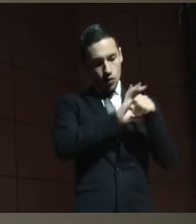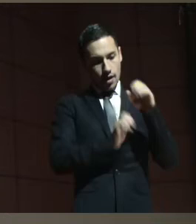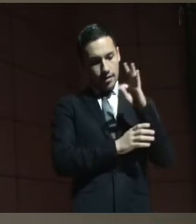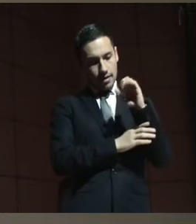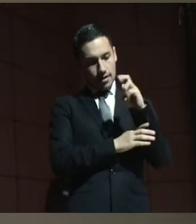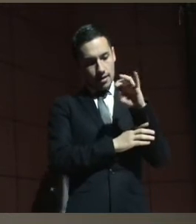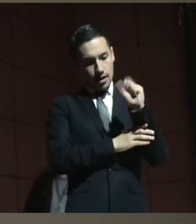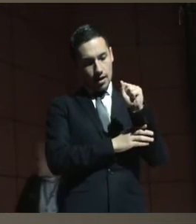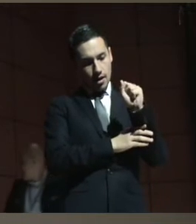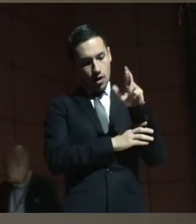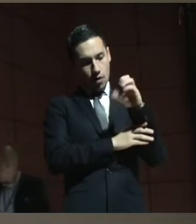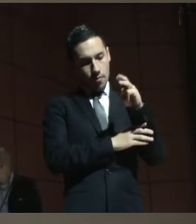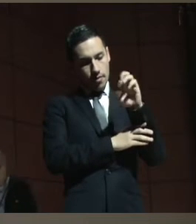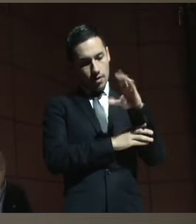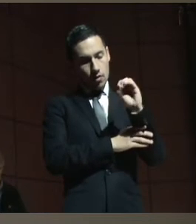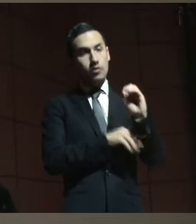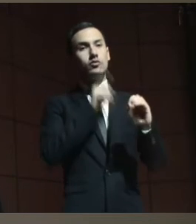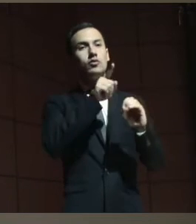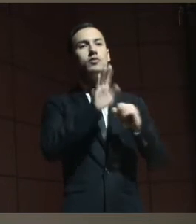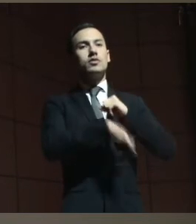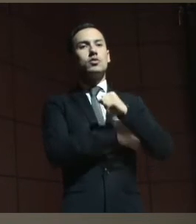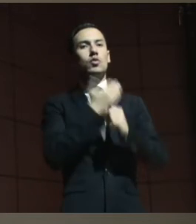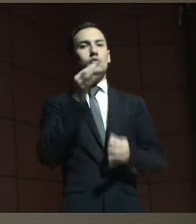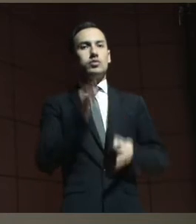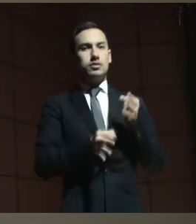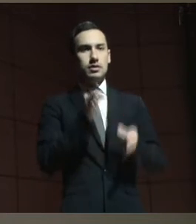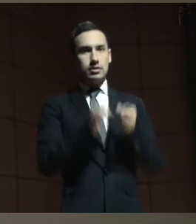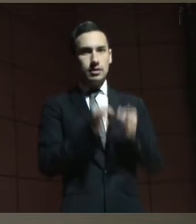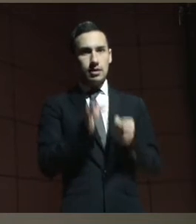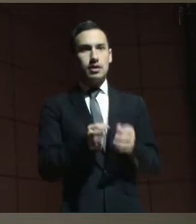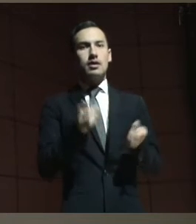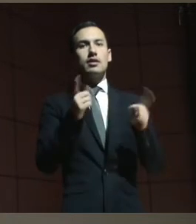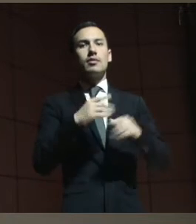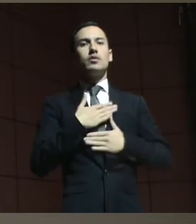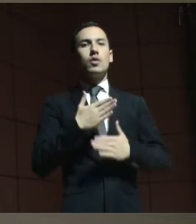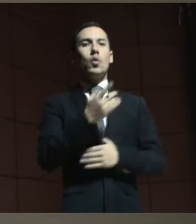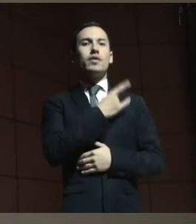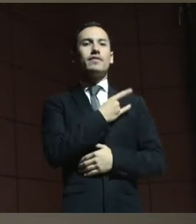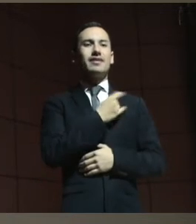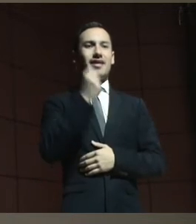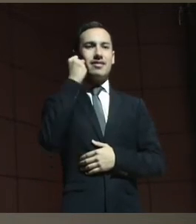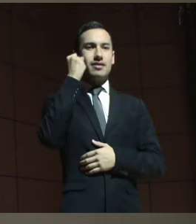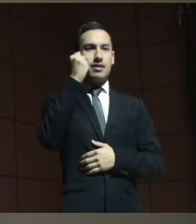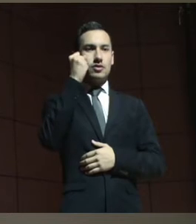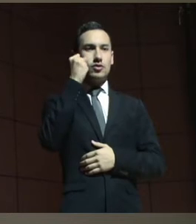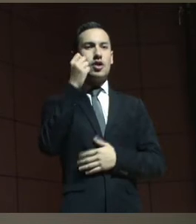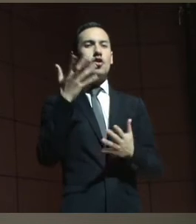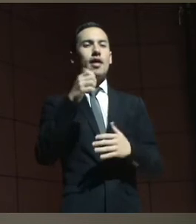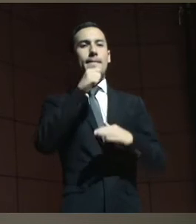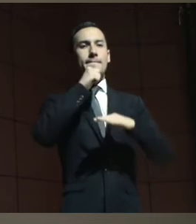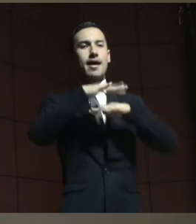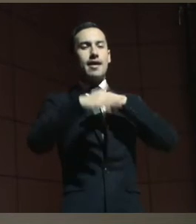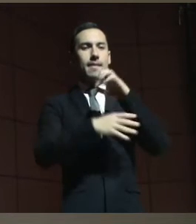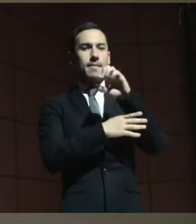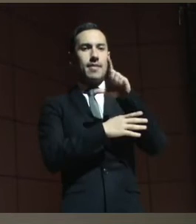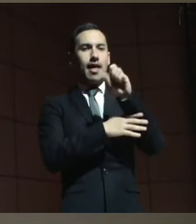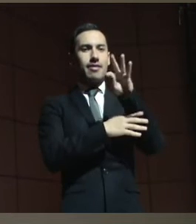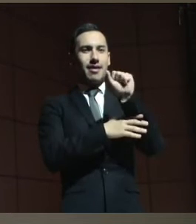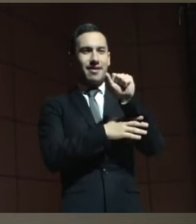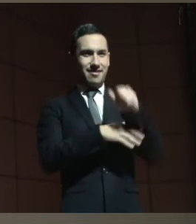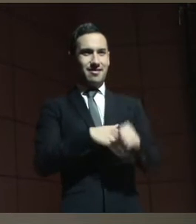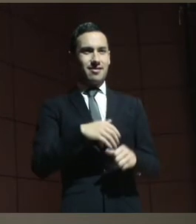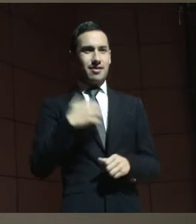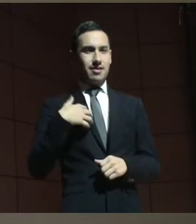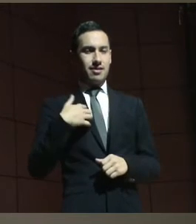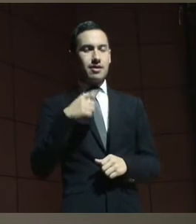en representación del Ministerio de Justicia, y traer el saludo de la Universidad Nacional de Mar del Plata, así como de la